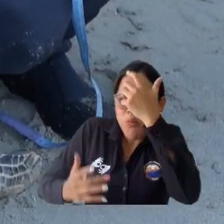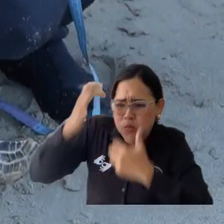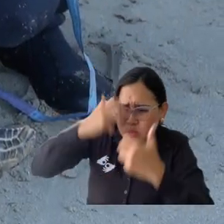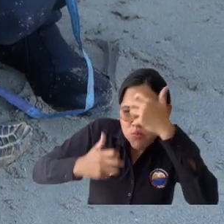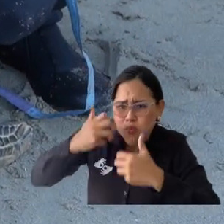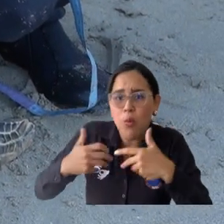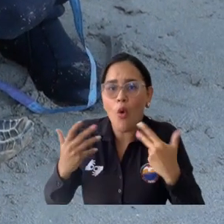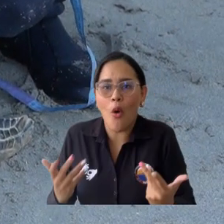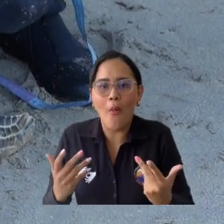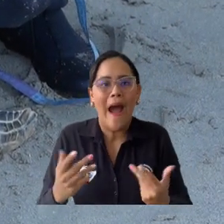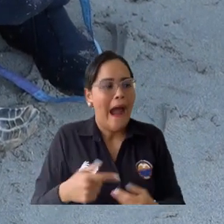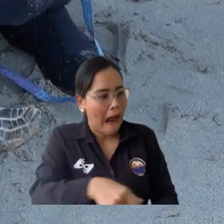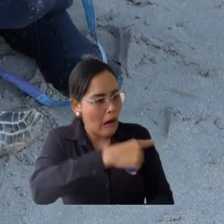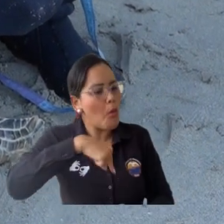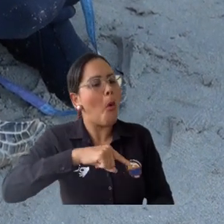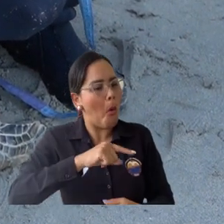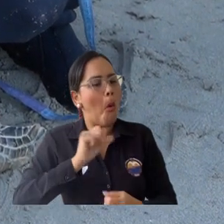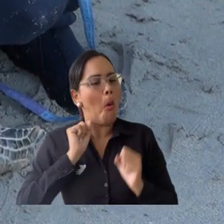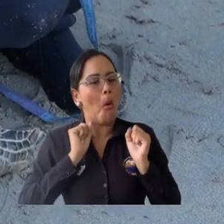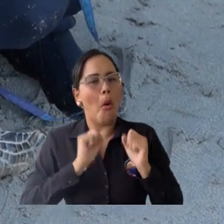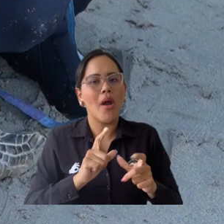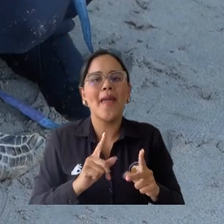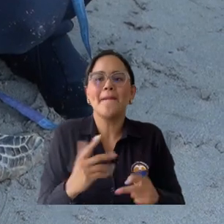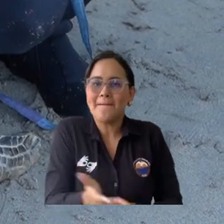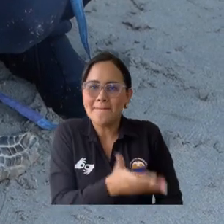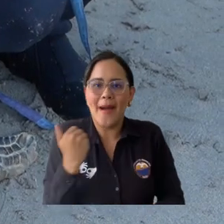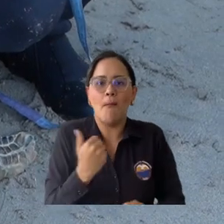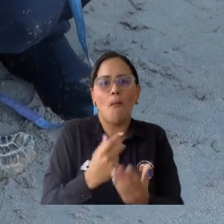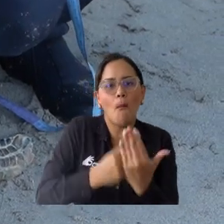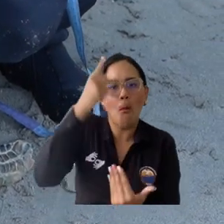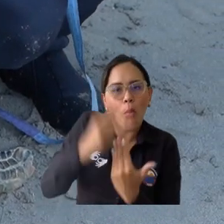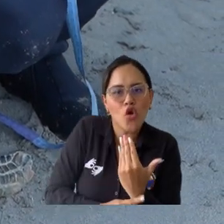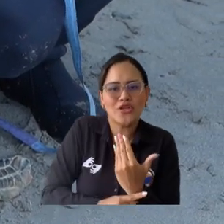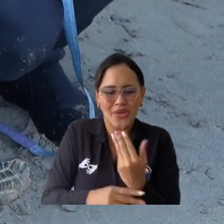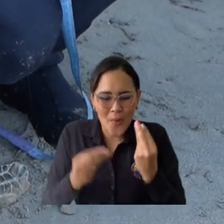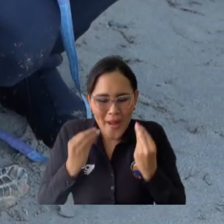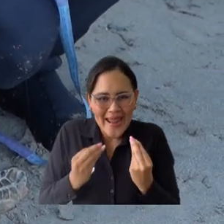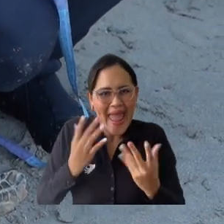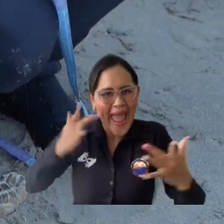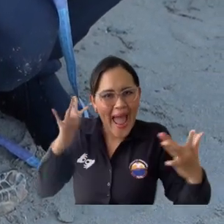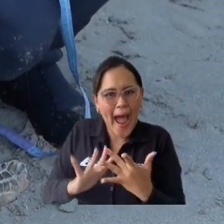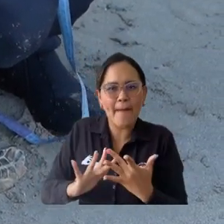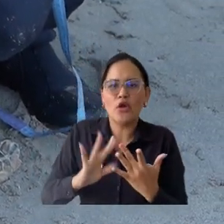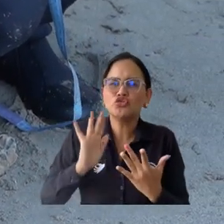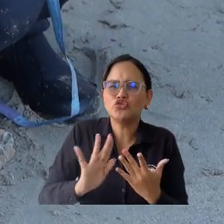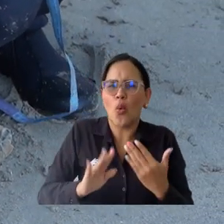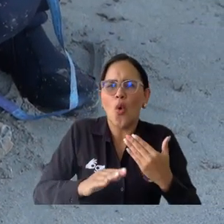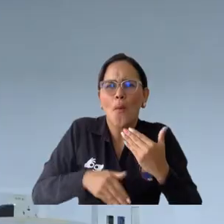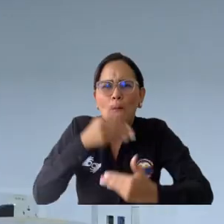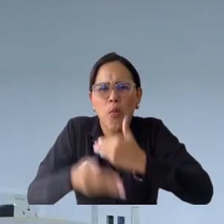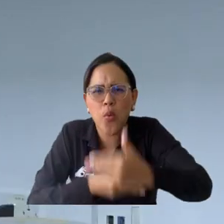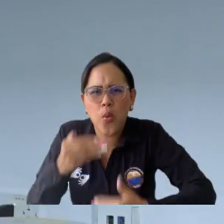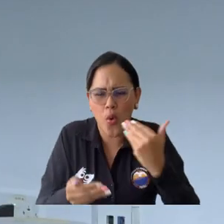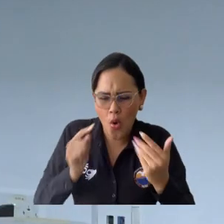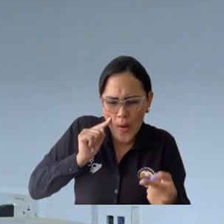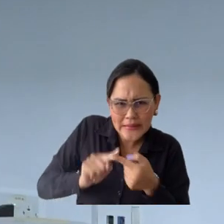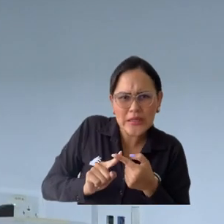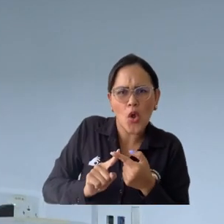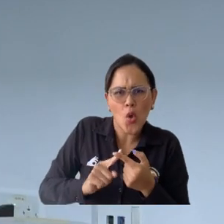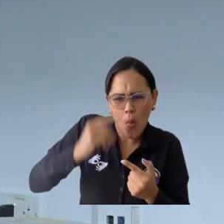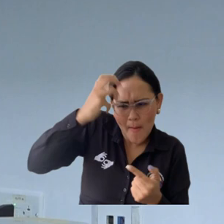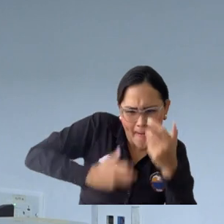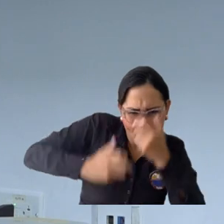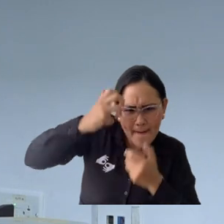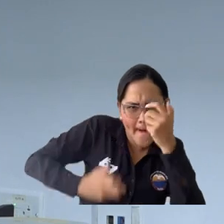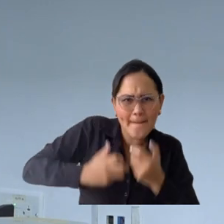de la enfermedad. Decidimos escribir este proyecto en conjunto para poder establecer un protocolo de diagnóstico para las tortugas